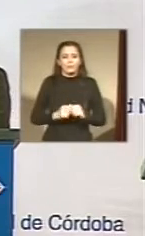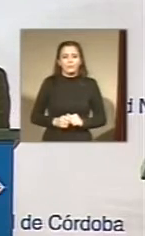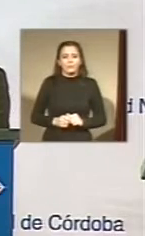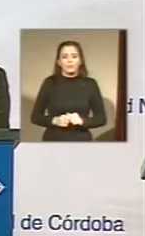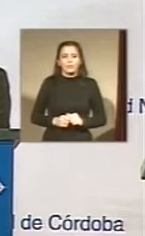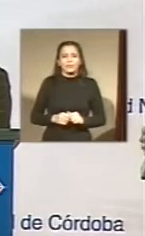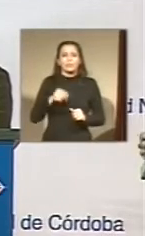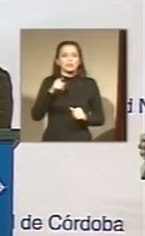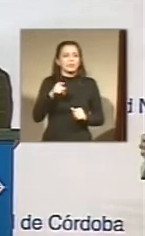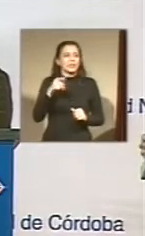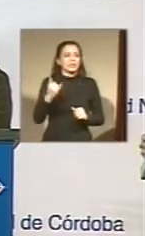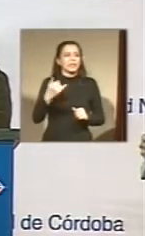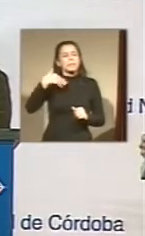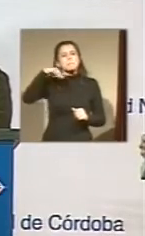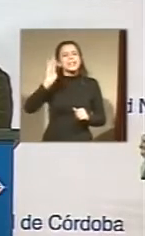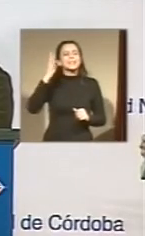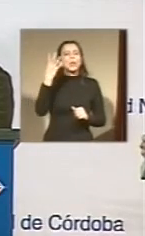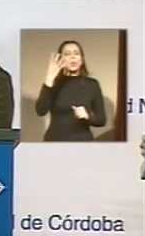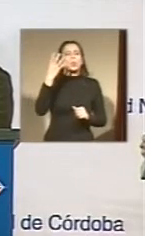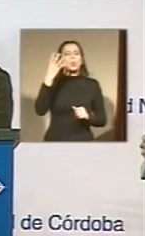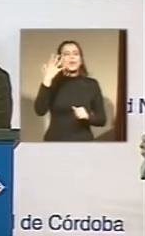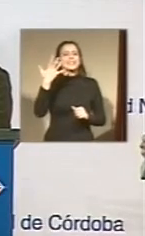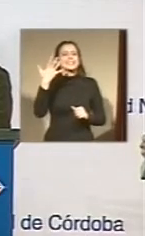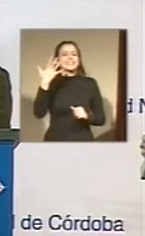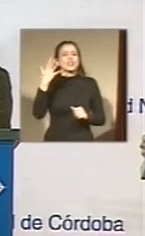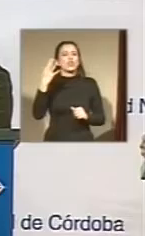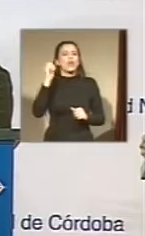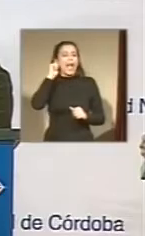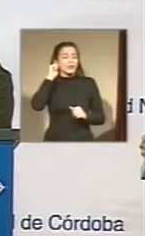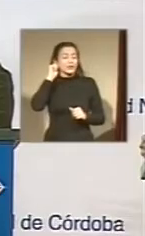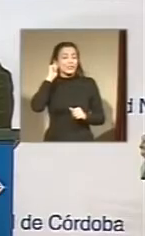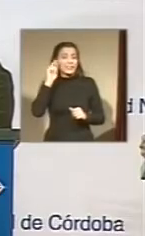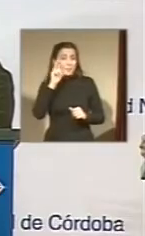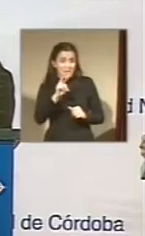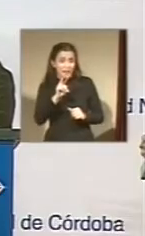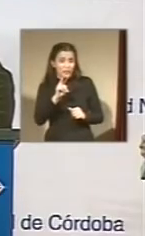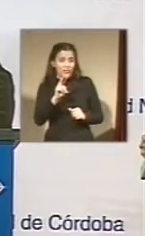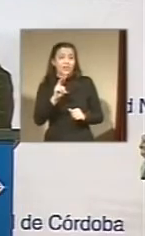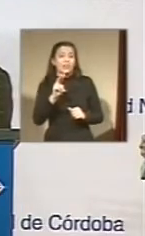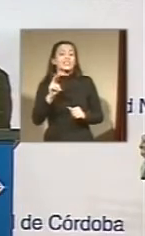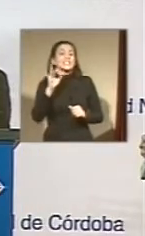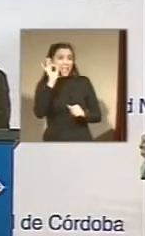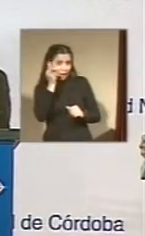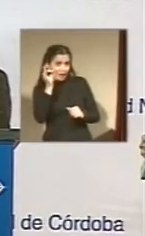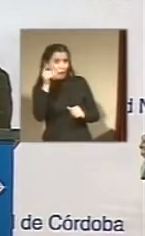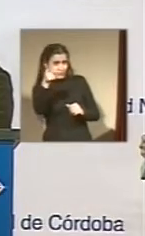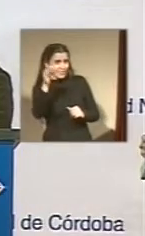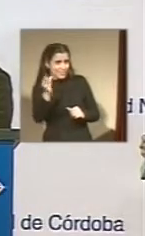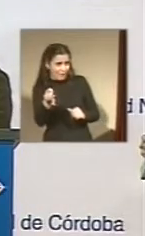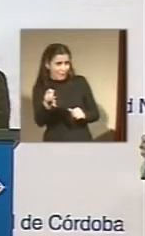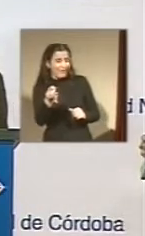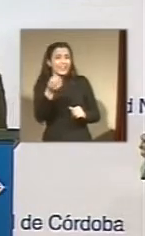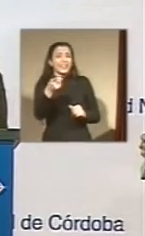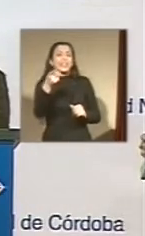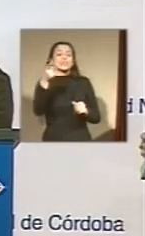45 años y me está mirando es probablemente un analfabeto digital y su hijo de 10, 12 años puede ser